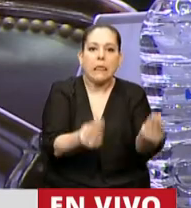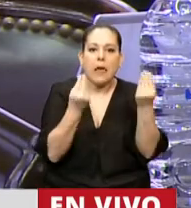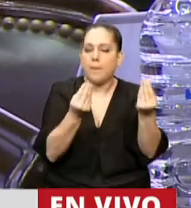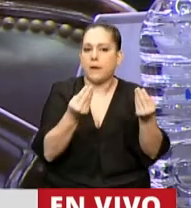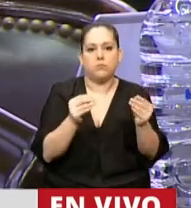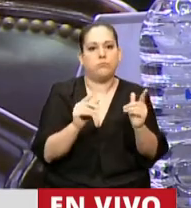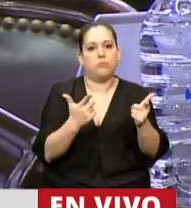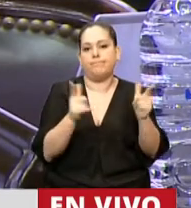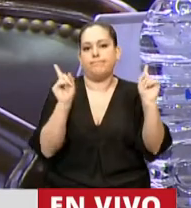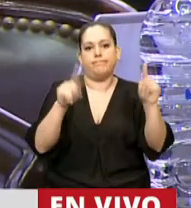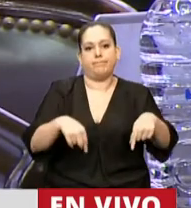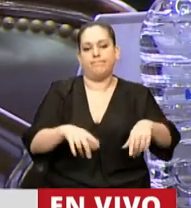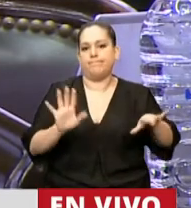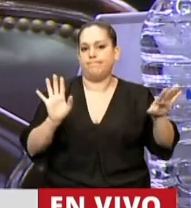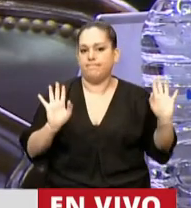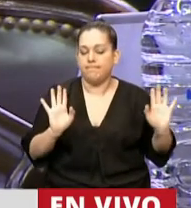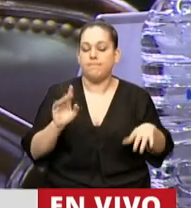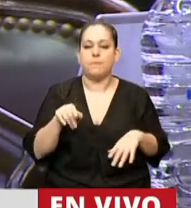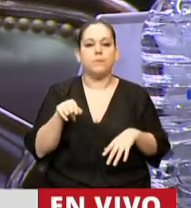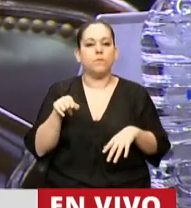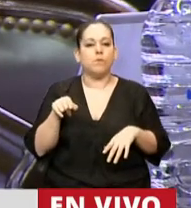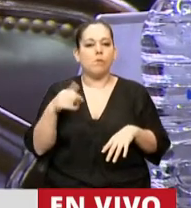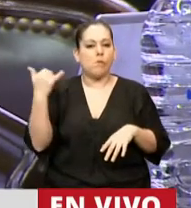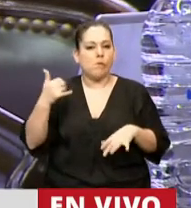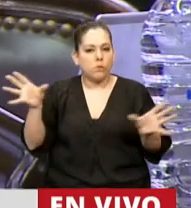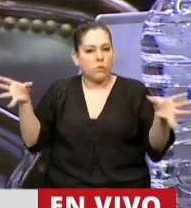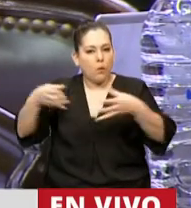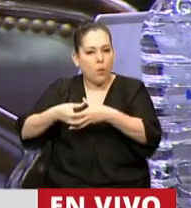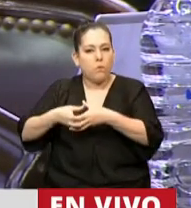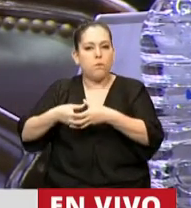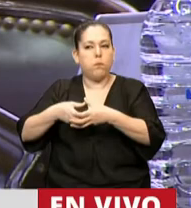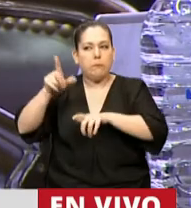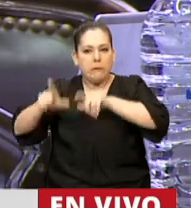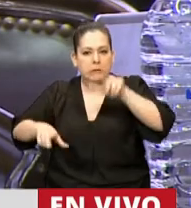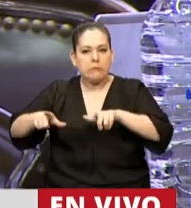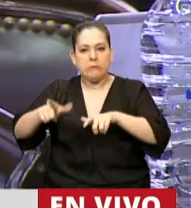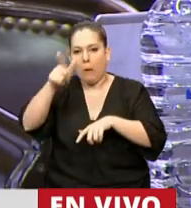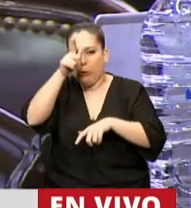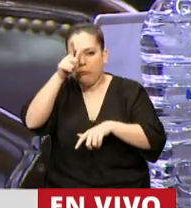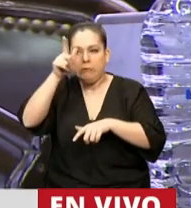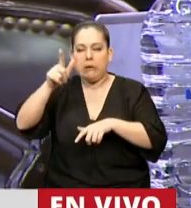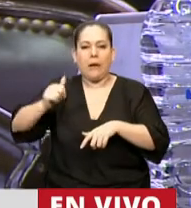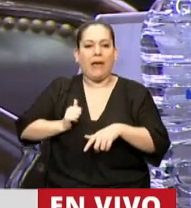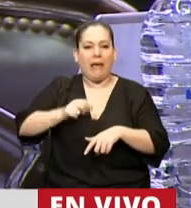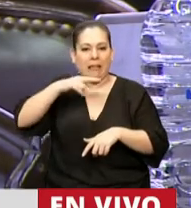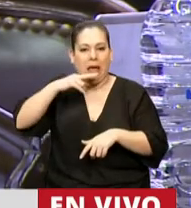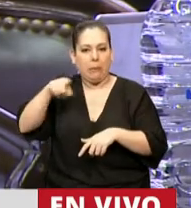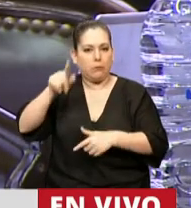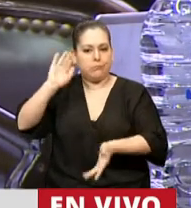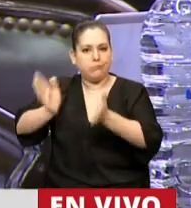Ese operativo represivo allí en Cusamén, donde